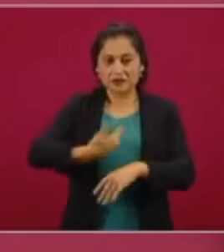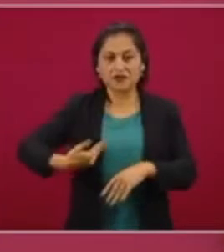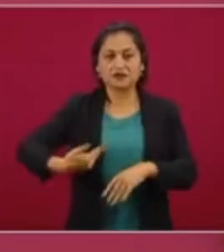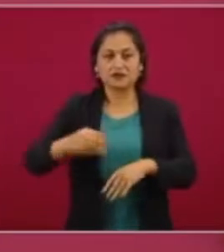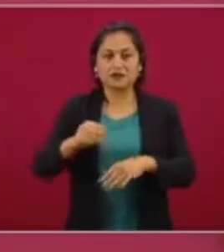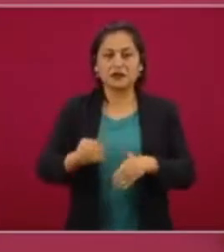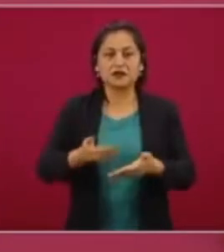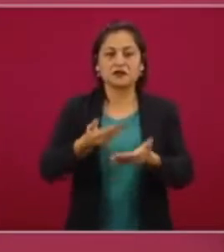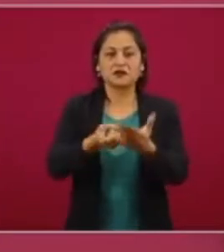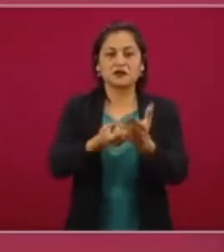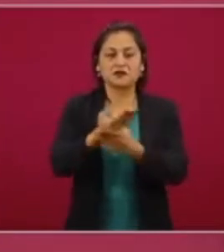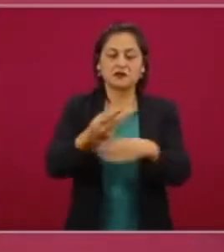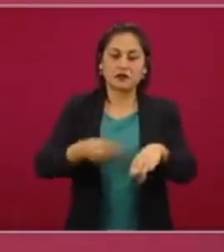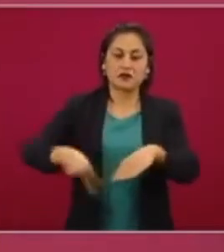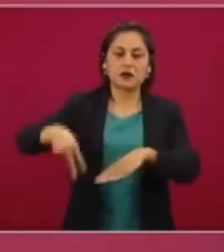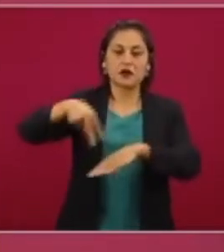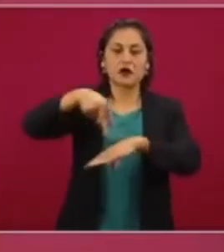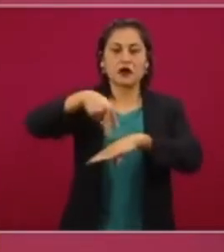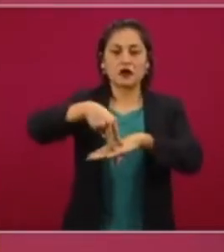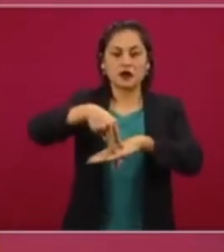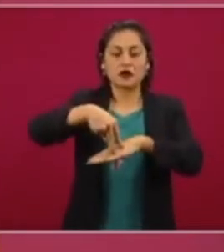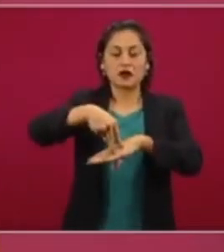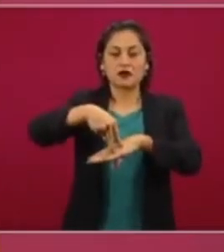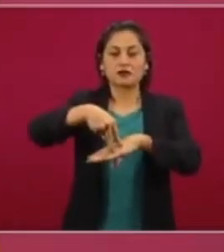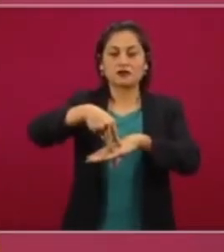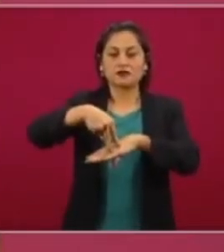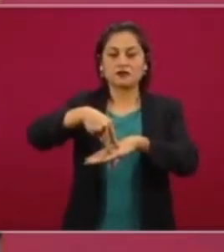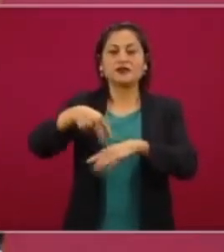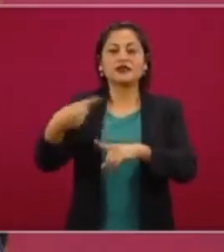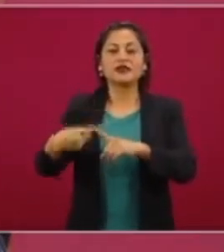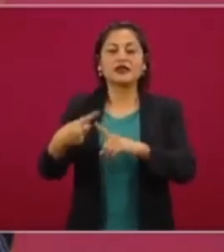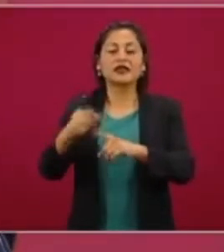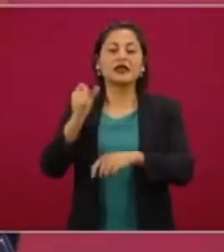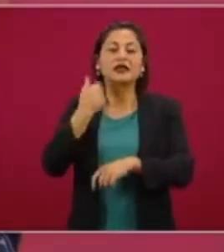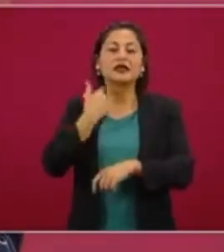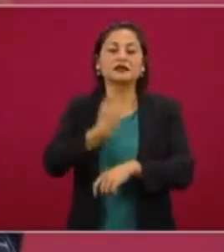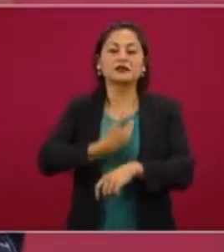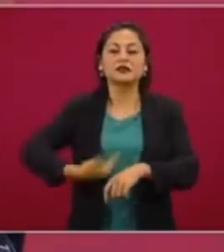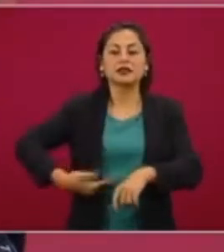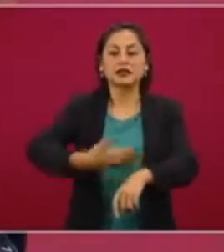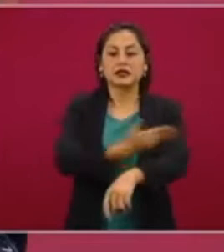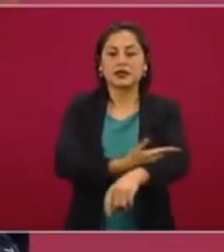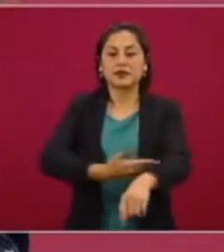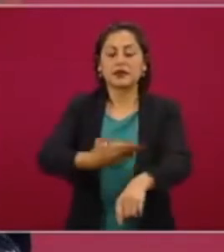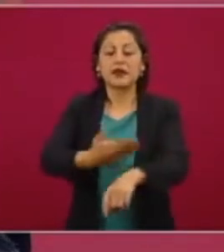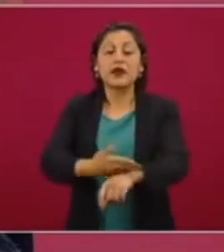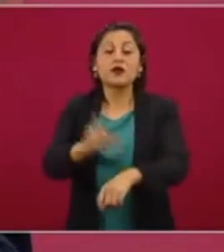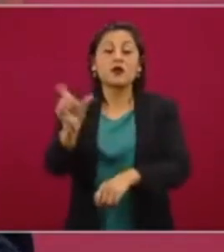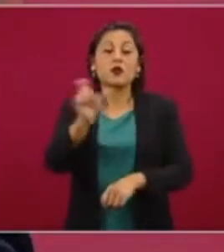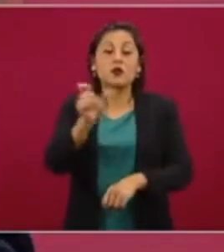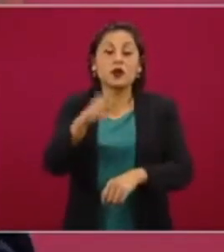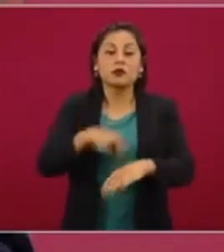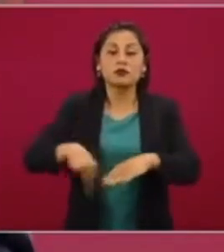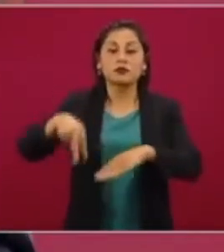Madero, a decir, me están traicionando, me están traicionando.